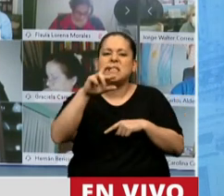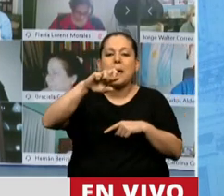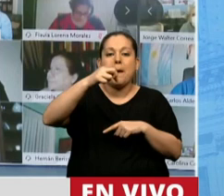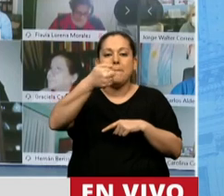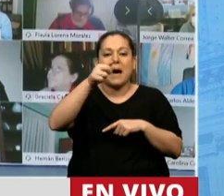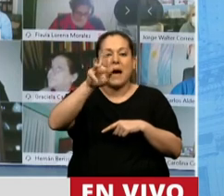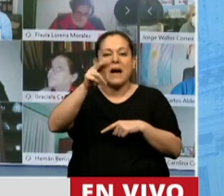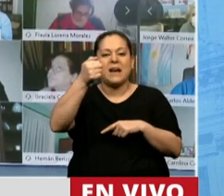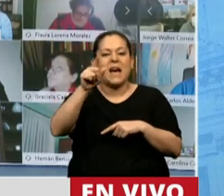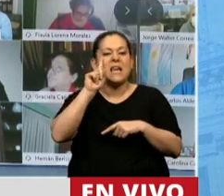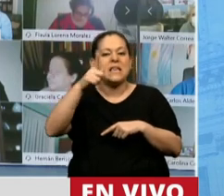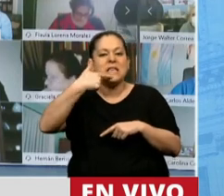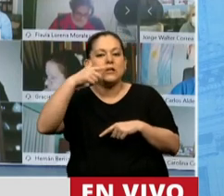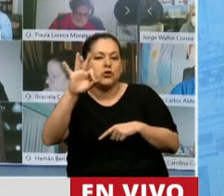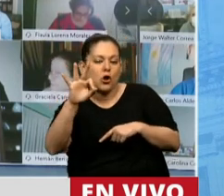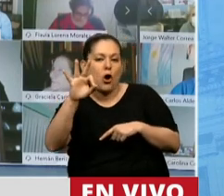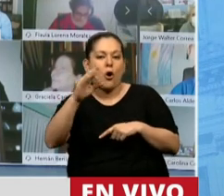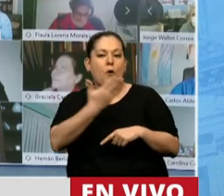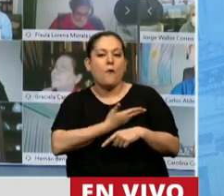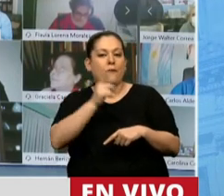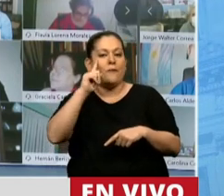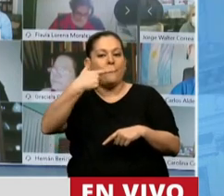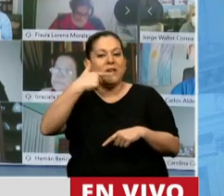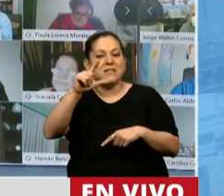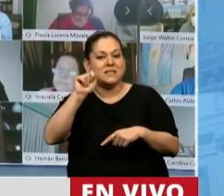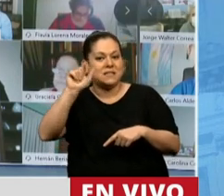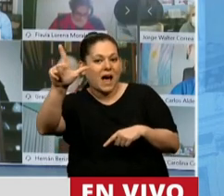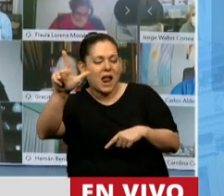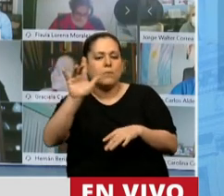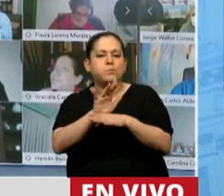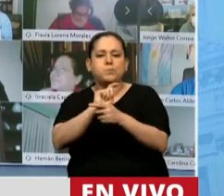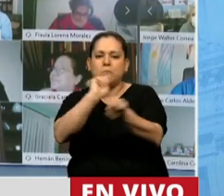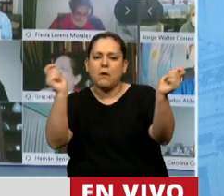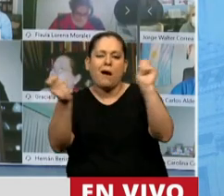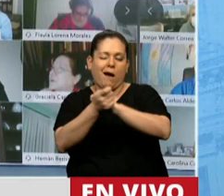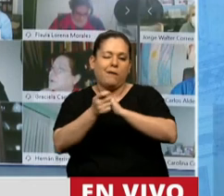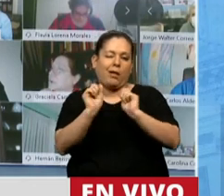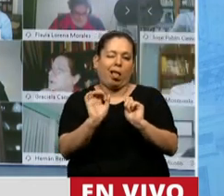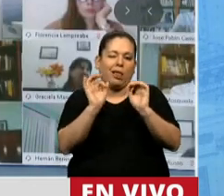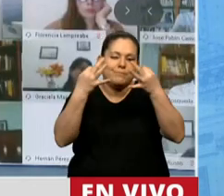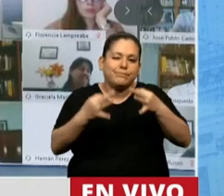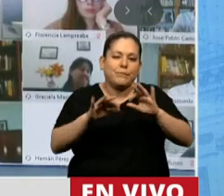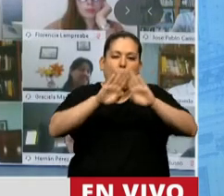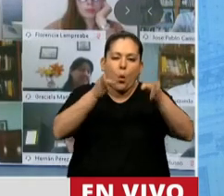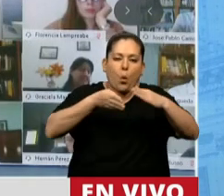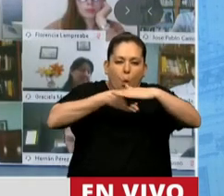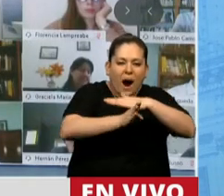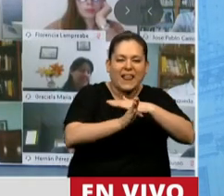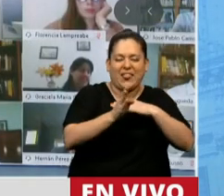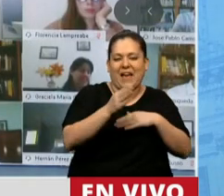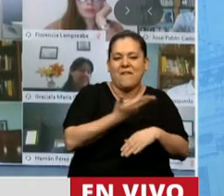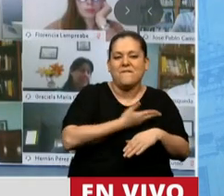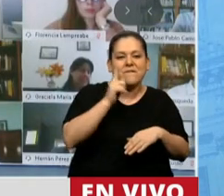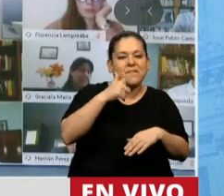fiscales, hablemos de guaridas fiscales, que parece lo más apropiado, porque el paraíso es para los que fugan,